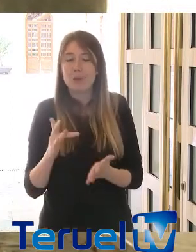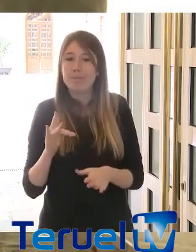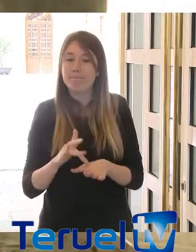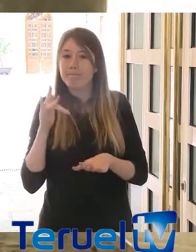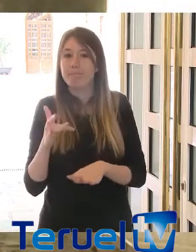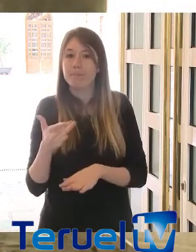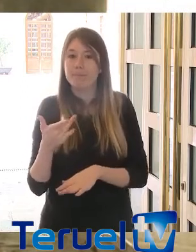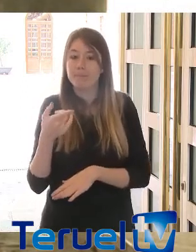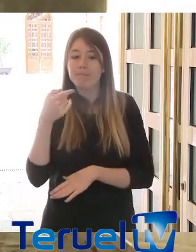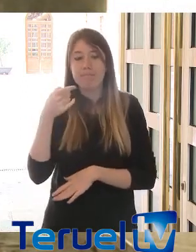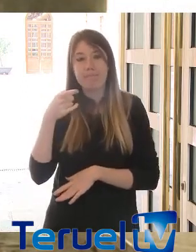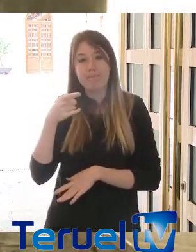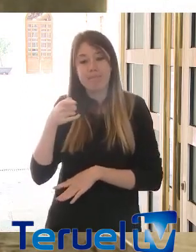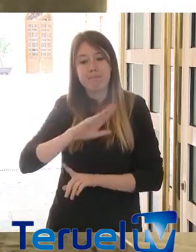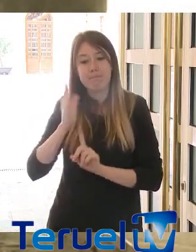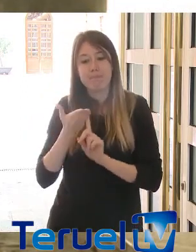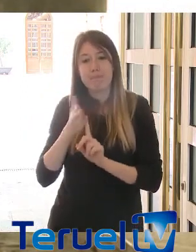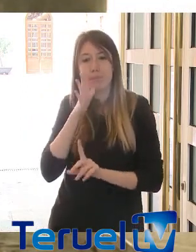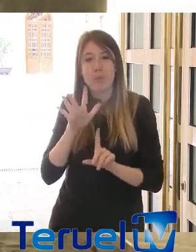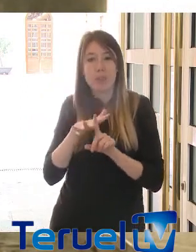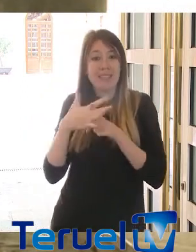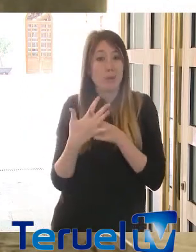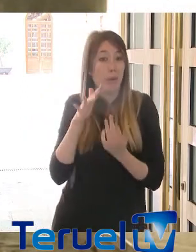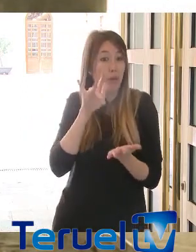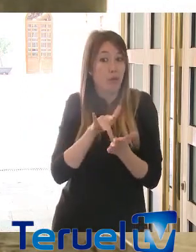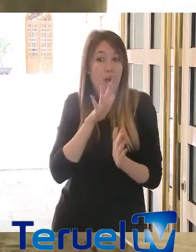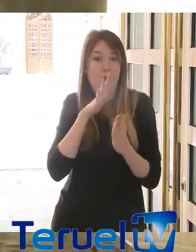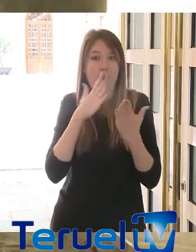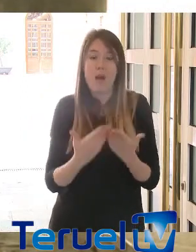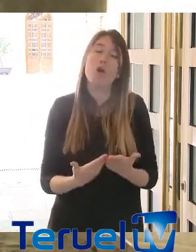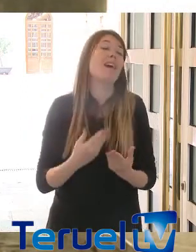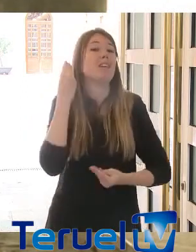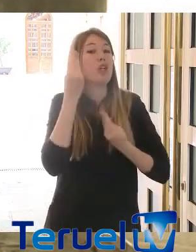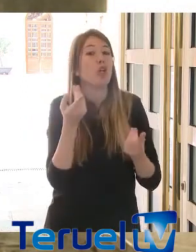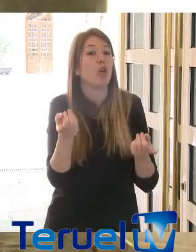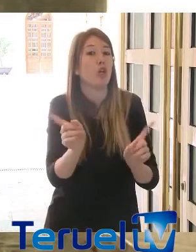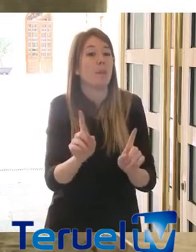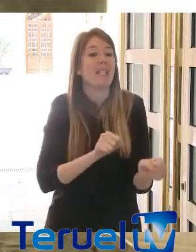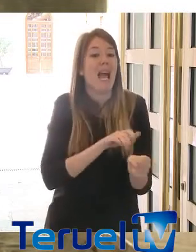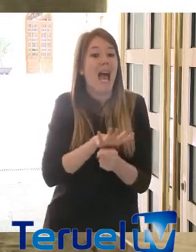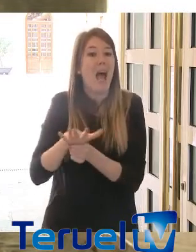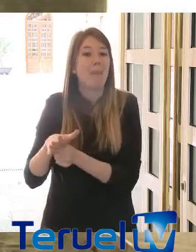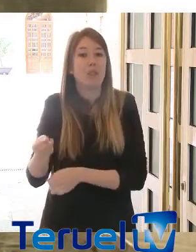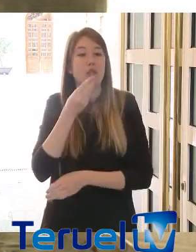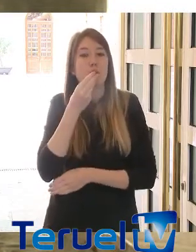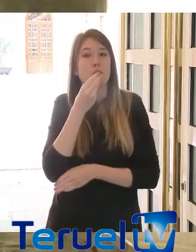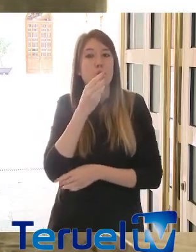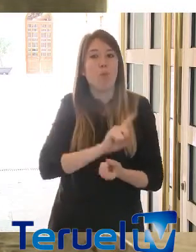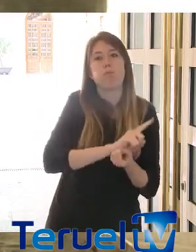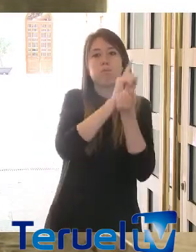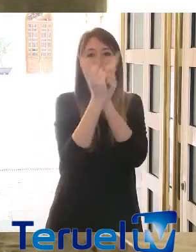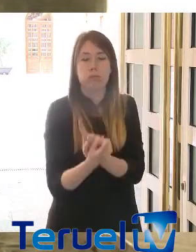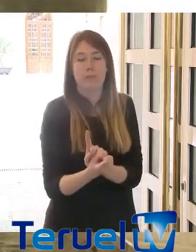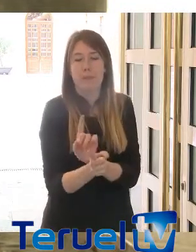enfermo, desde el punto de vista de la situación que se toca atravesar y, por lo tanto, que nadie piense que los hábitos de consumo van a cambiar de la noche a la mañana